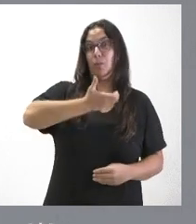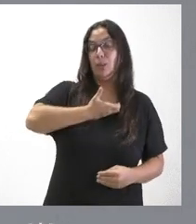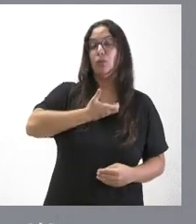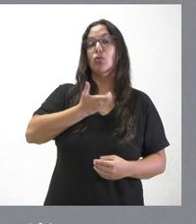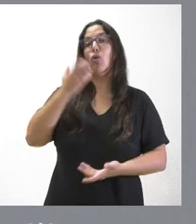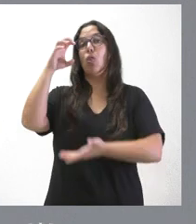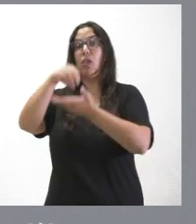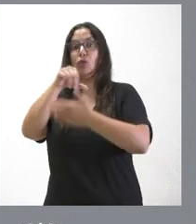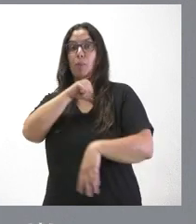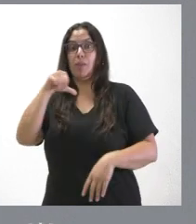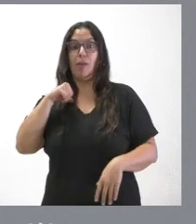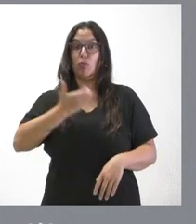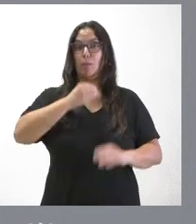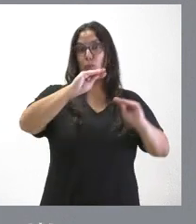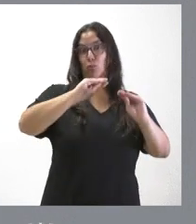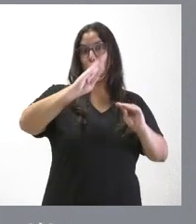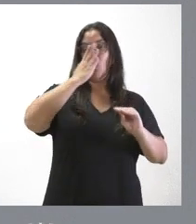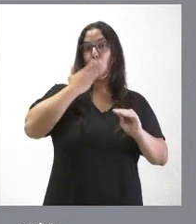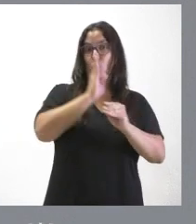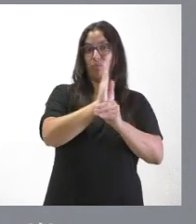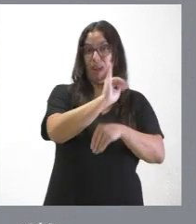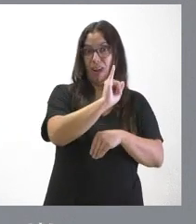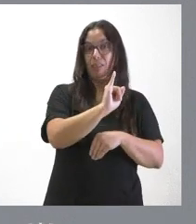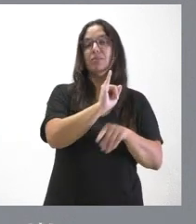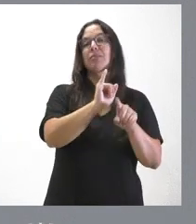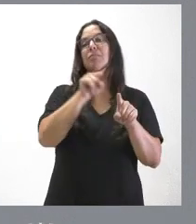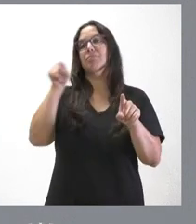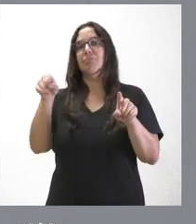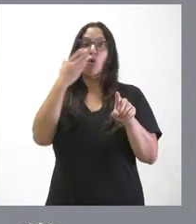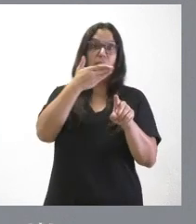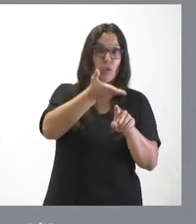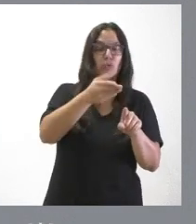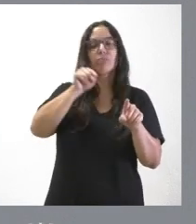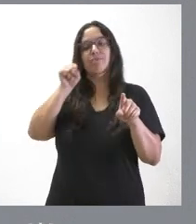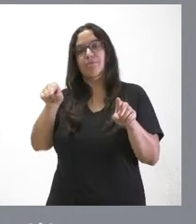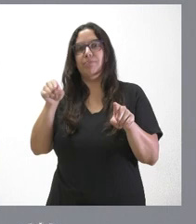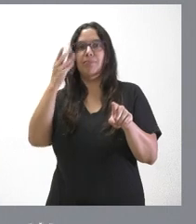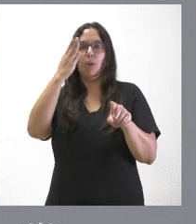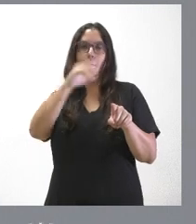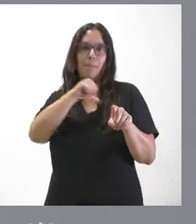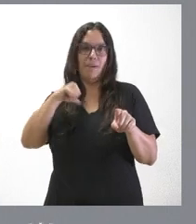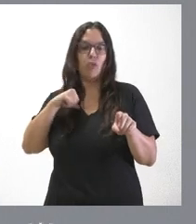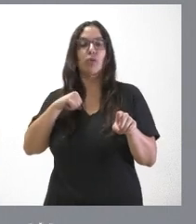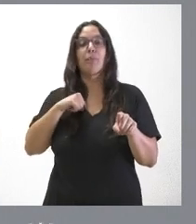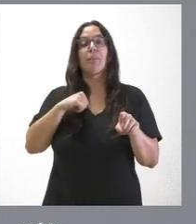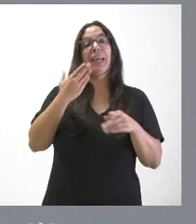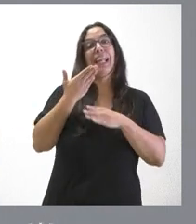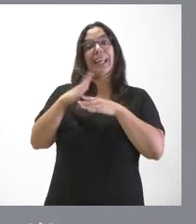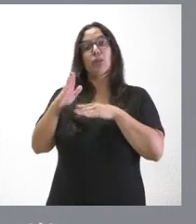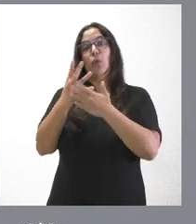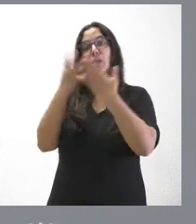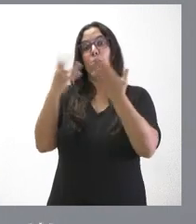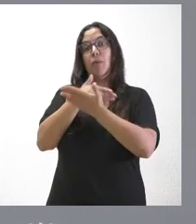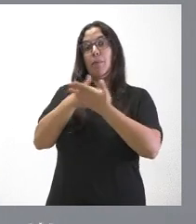centros privados para esta educación. Lo que falta, los 19 millones restantes, no corresponde a